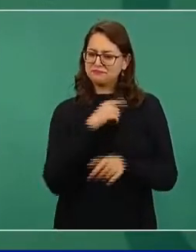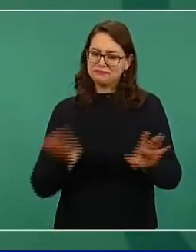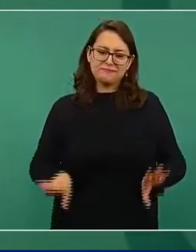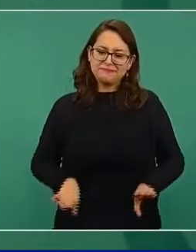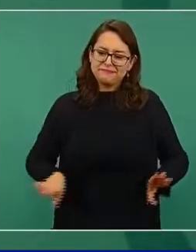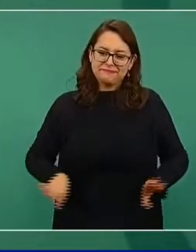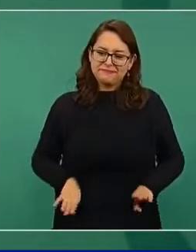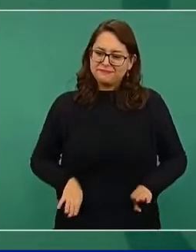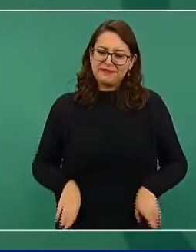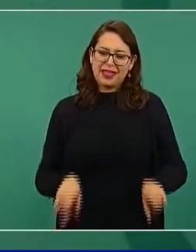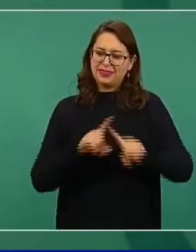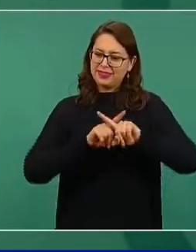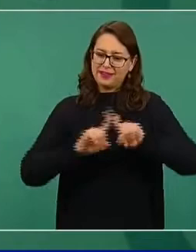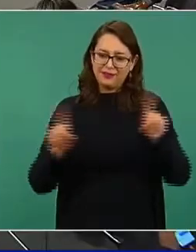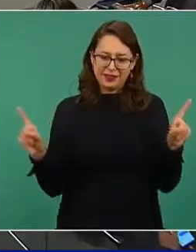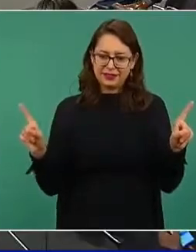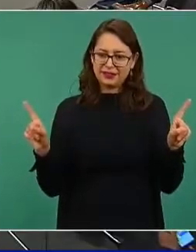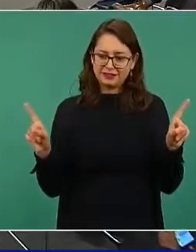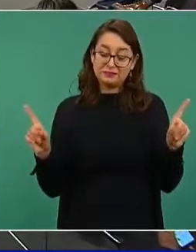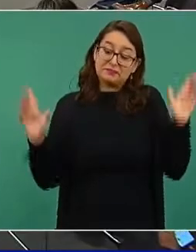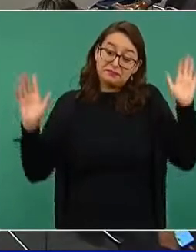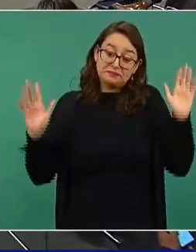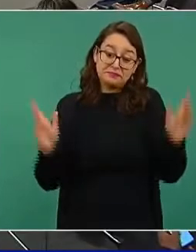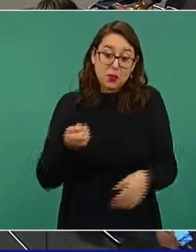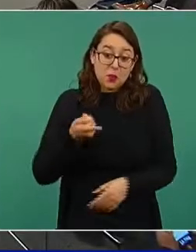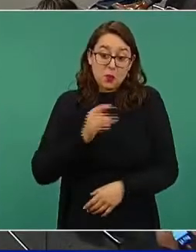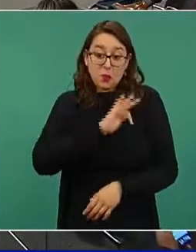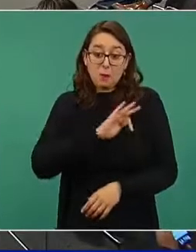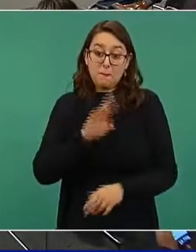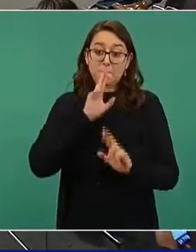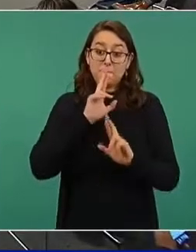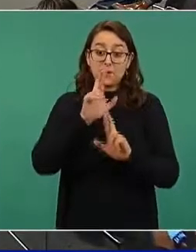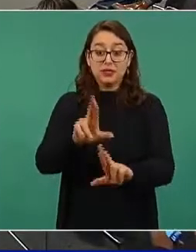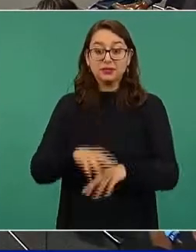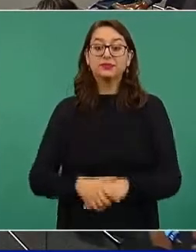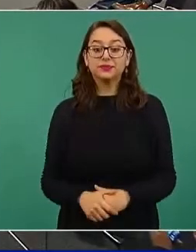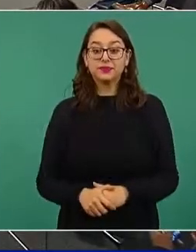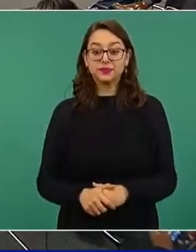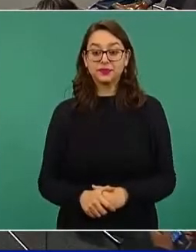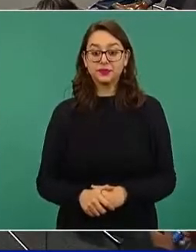eso es lo que puedo comentar. Gracias. Gracias. Gracias. Gracias.